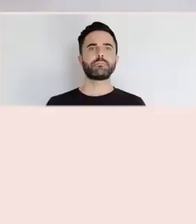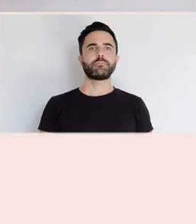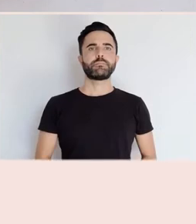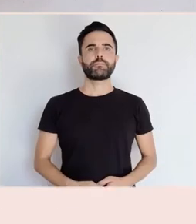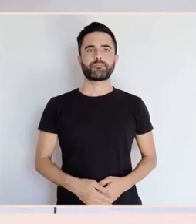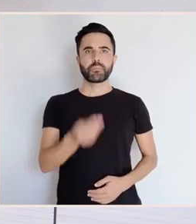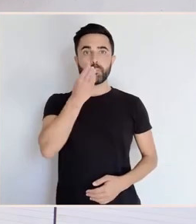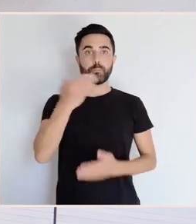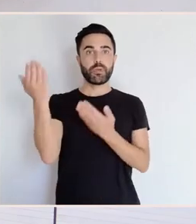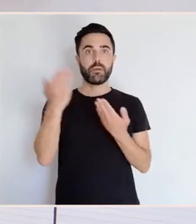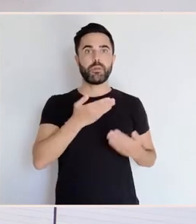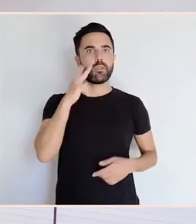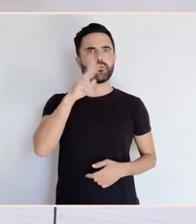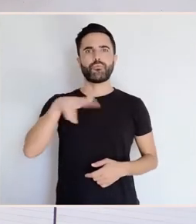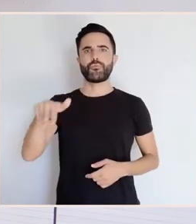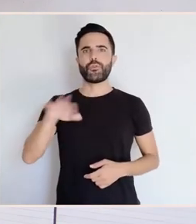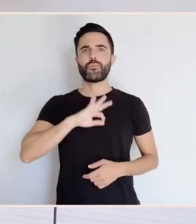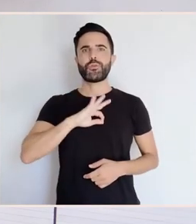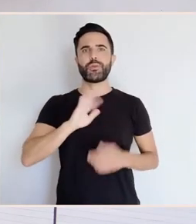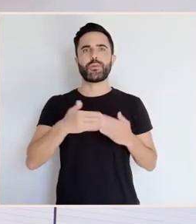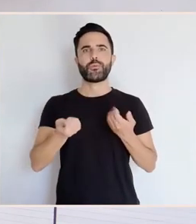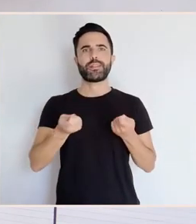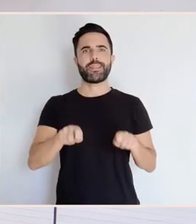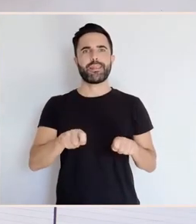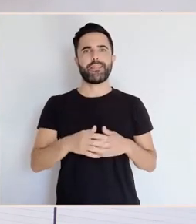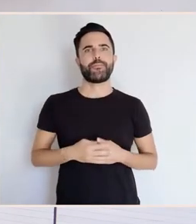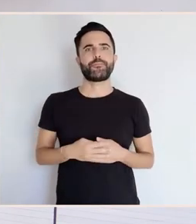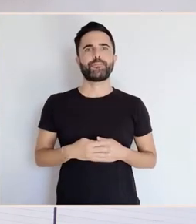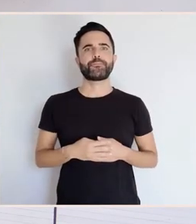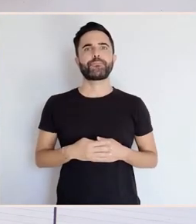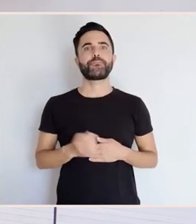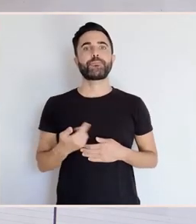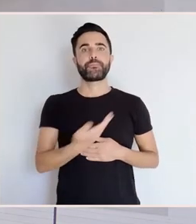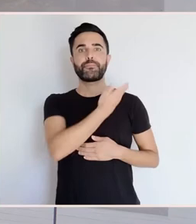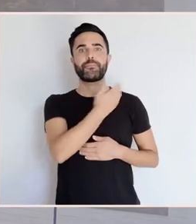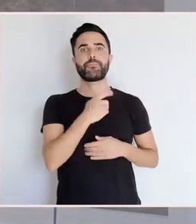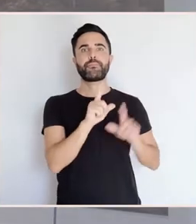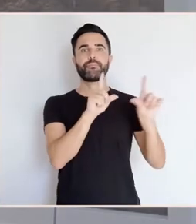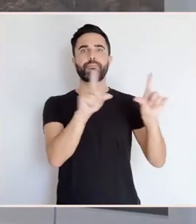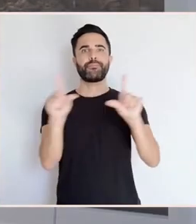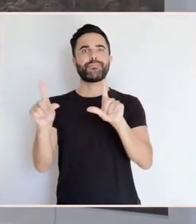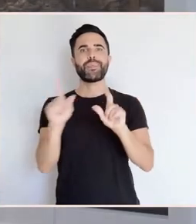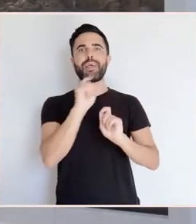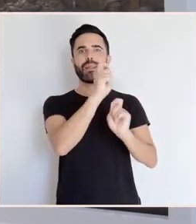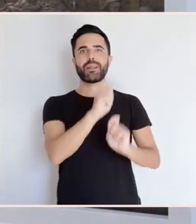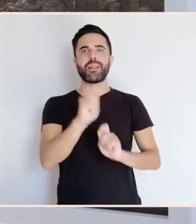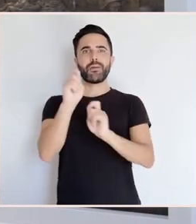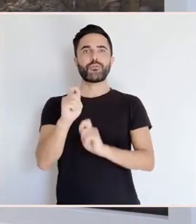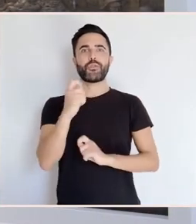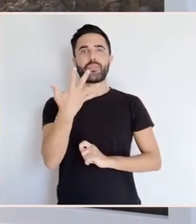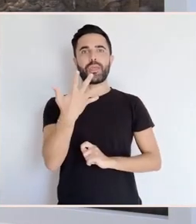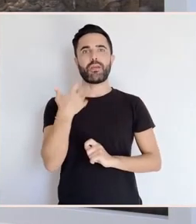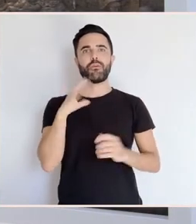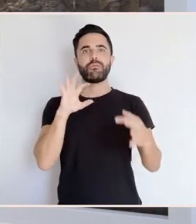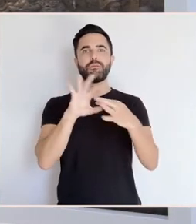Benvidas e benvidos ao Museo de Pontevedra, a Porta Pechada. Estamos diante de cinco relevos pertencentes